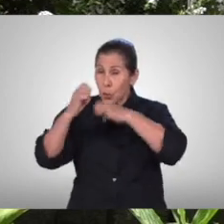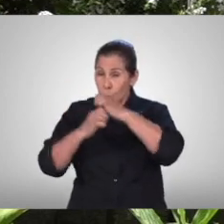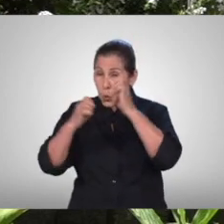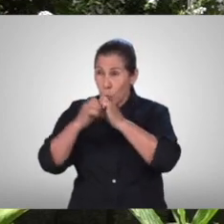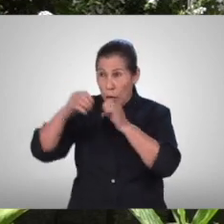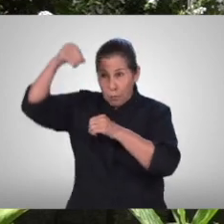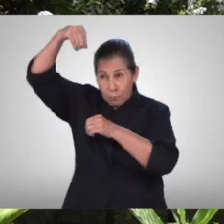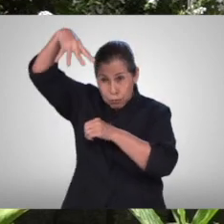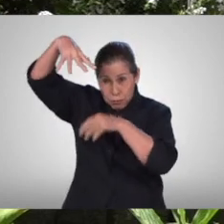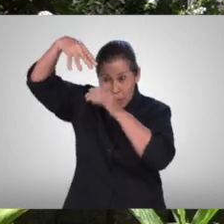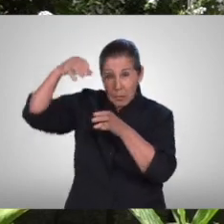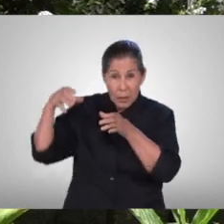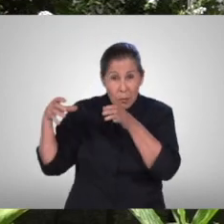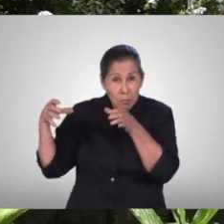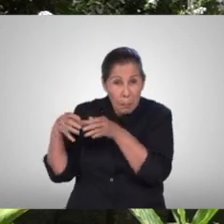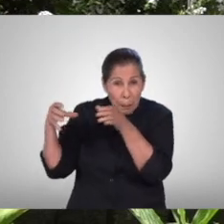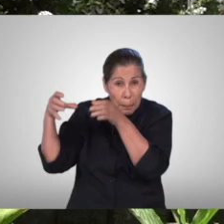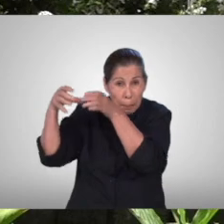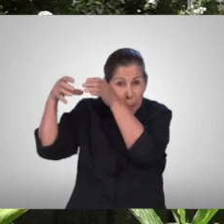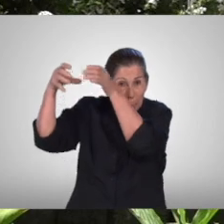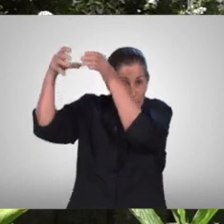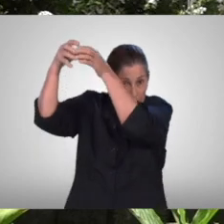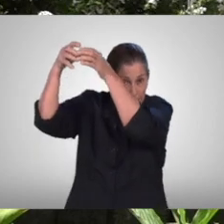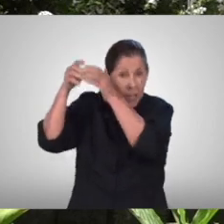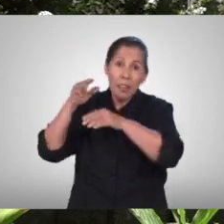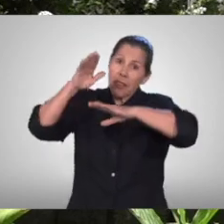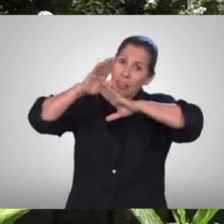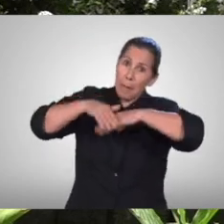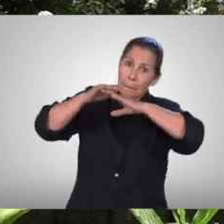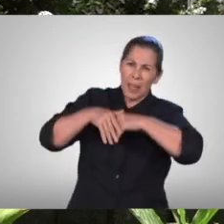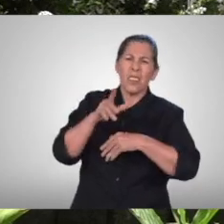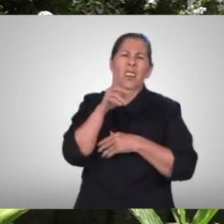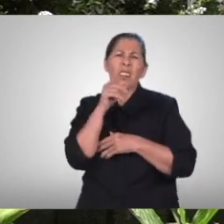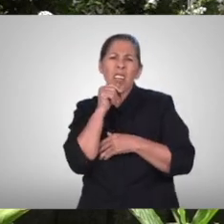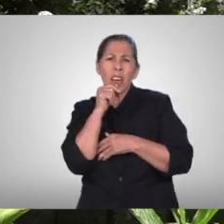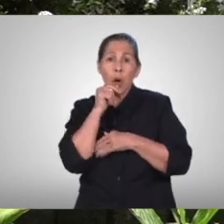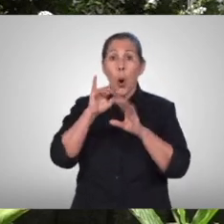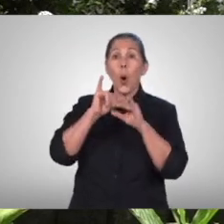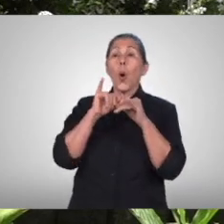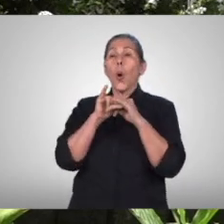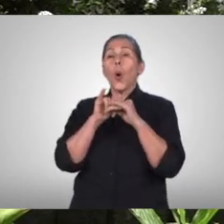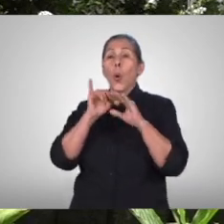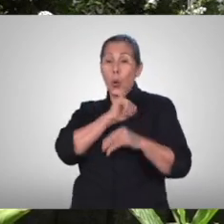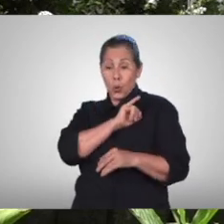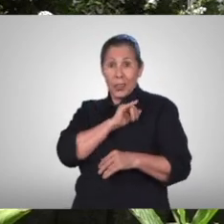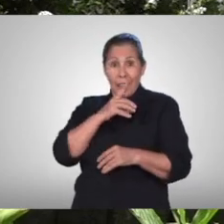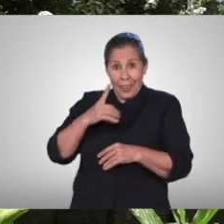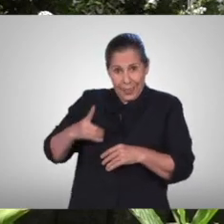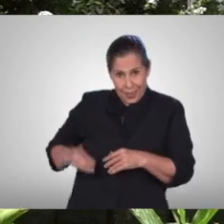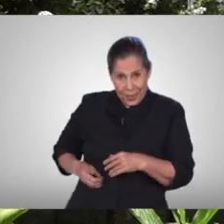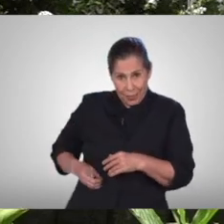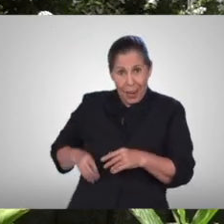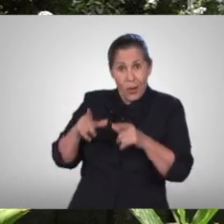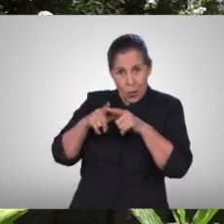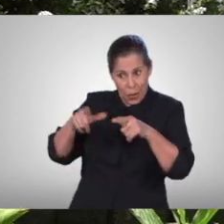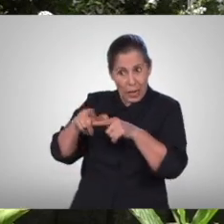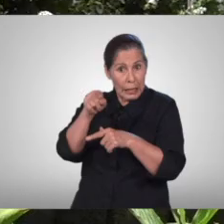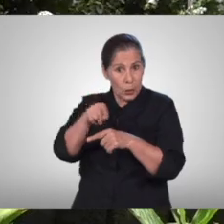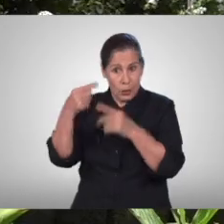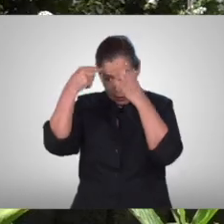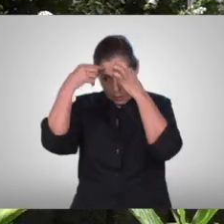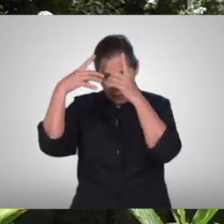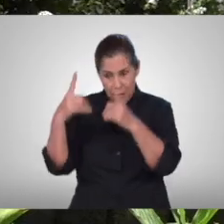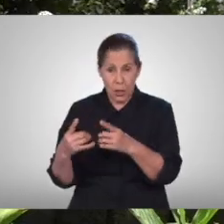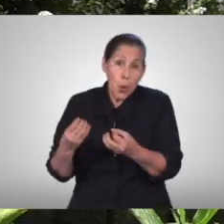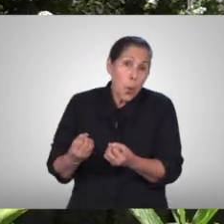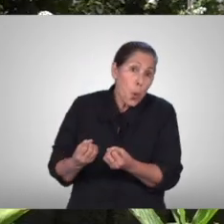dependerá exclusivamente de las juntas electorales locales la cual es determinarán la cantidad de cargos según las